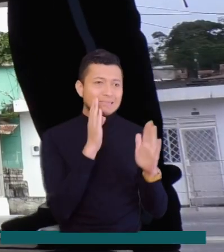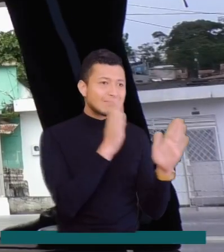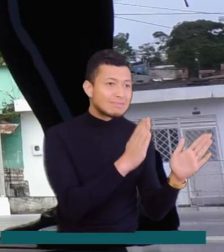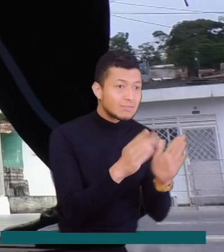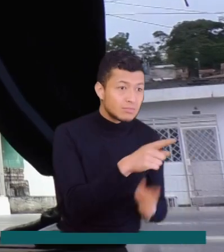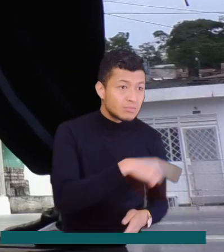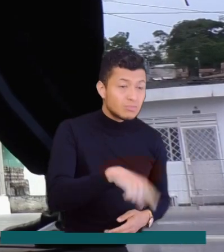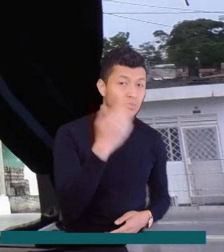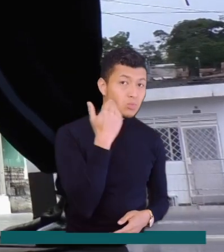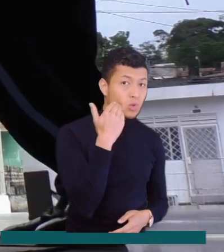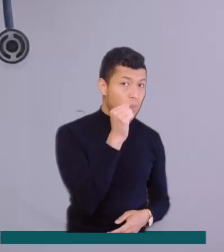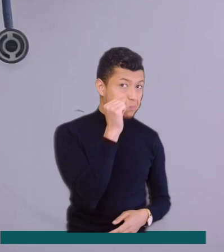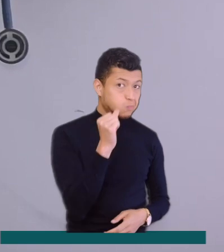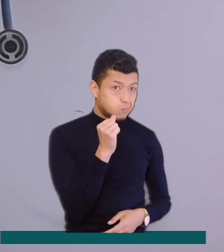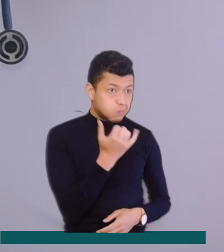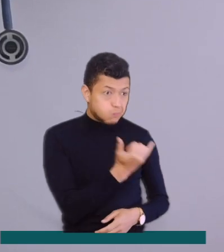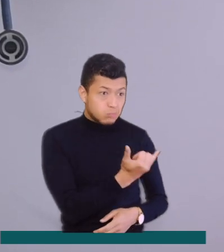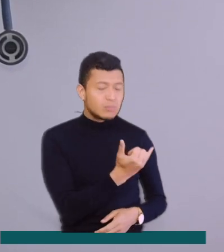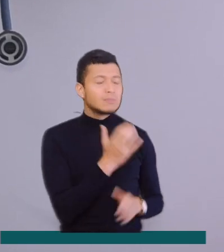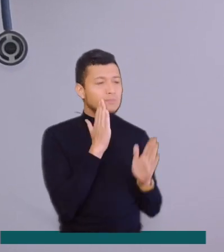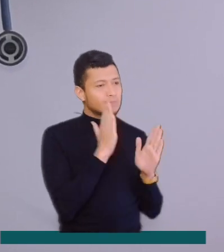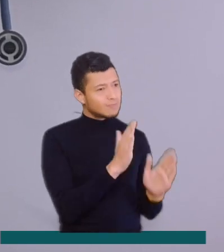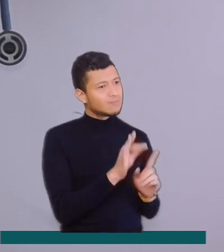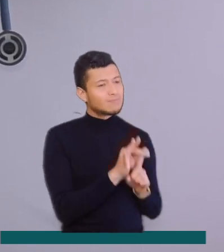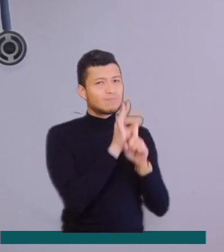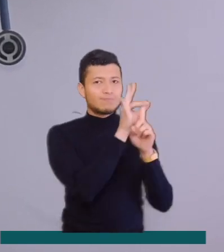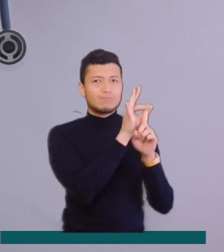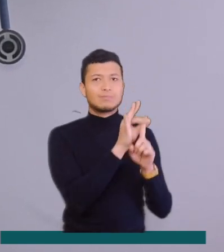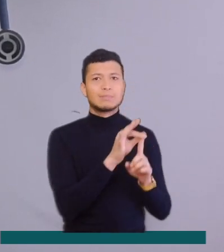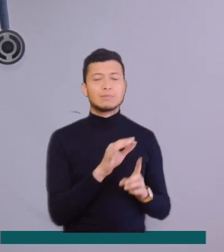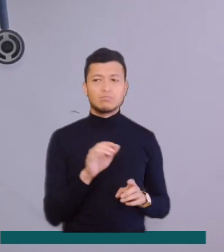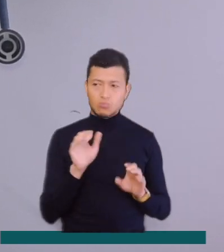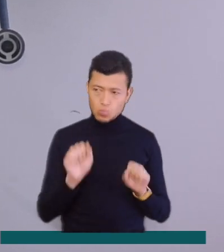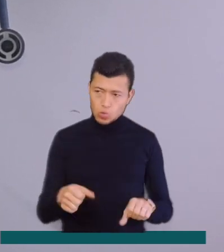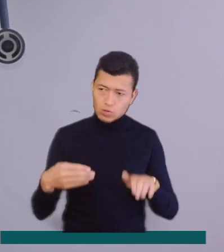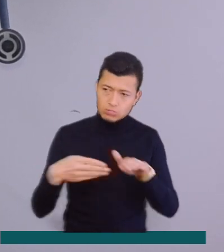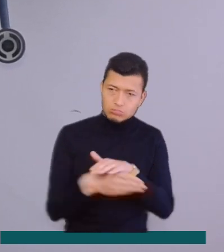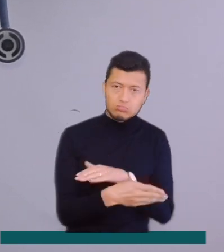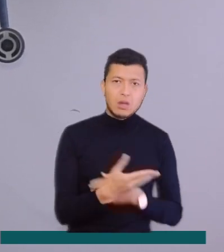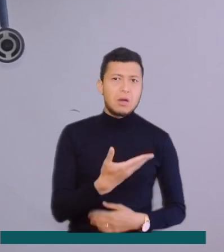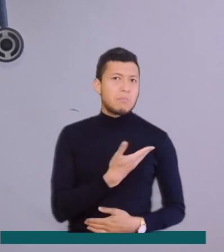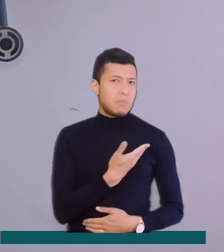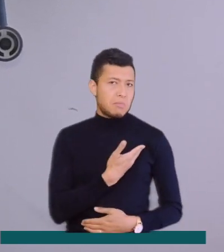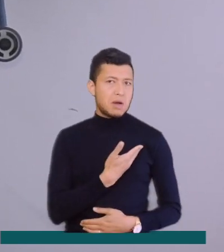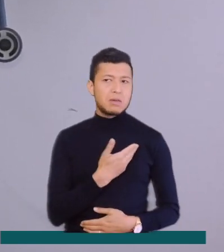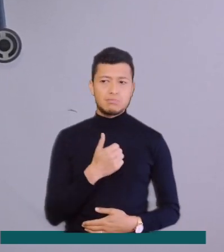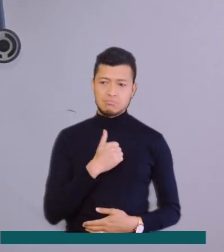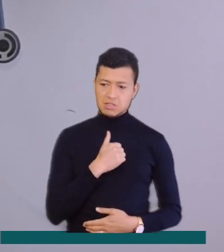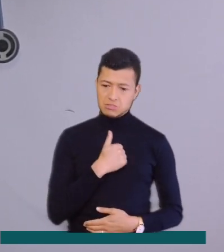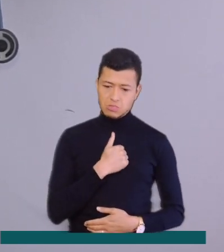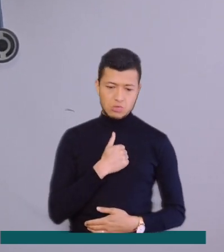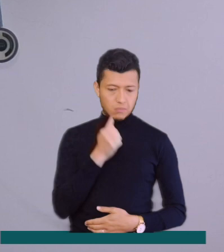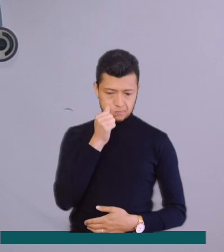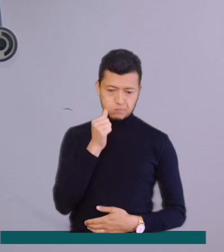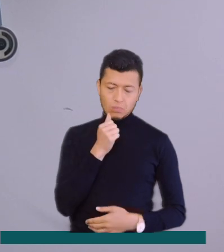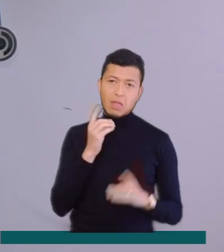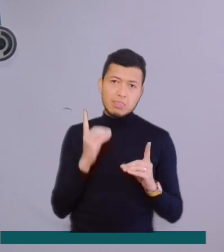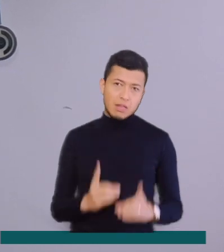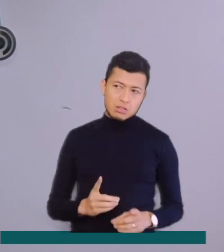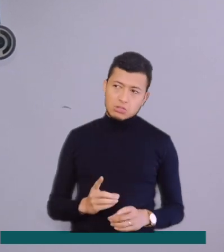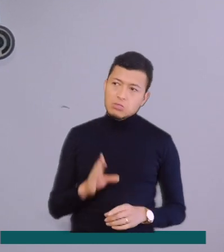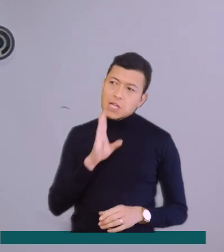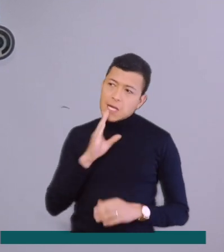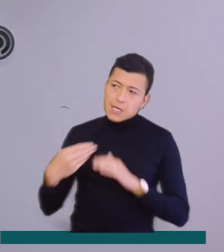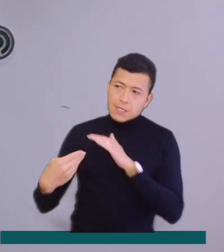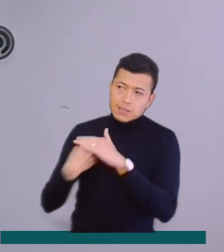atención de las gestantes en Villavicencio. Permitimos el ingreso del acompañante, la mamá está en su libre decisión de decidir si